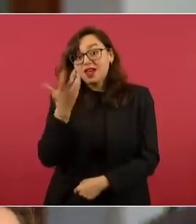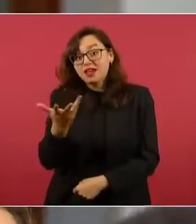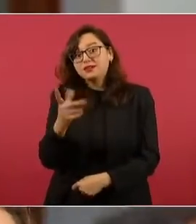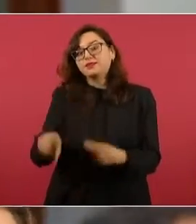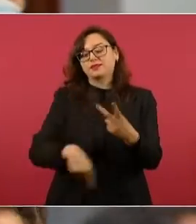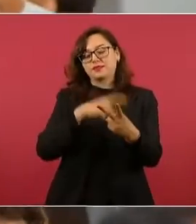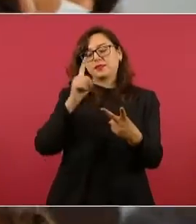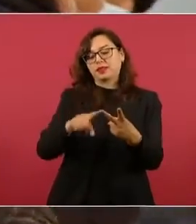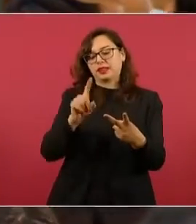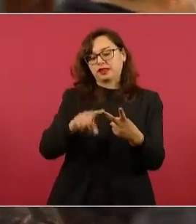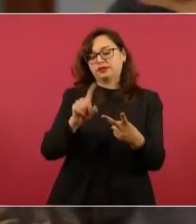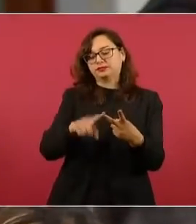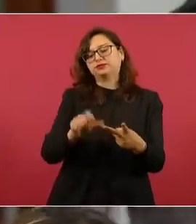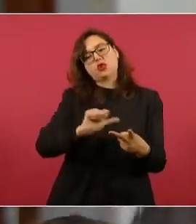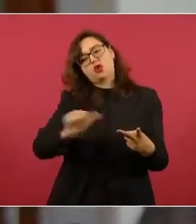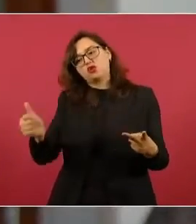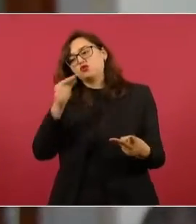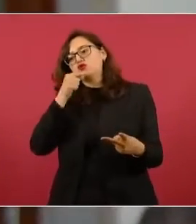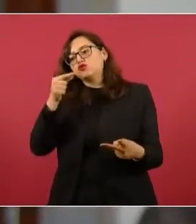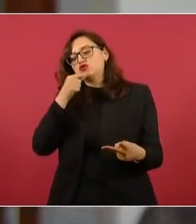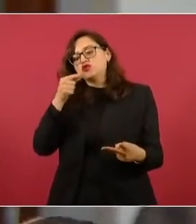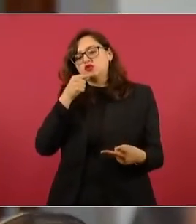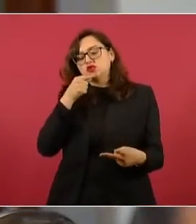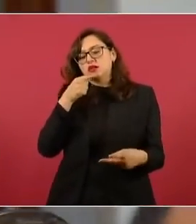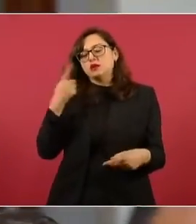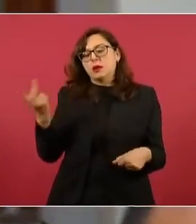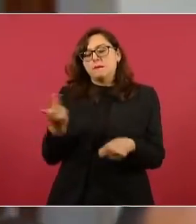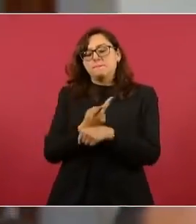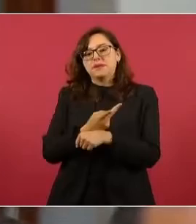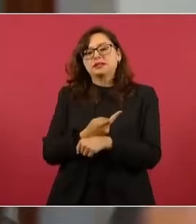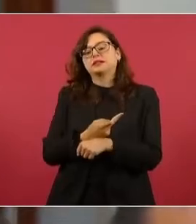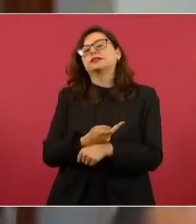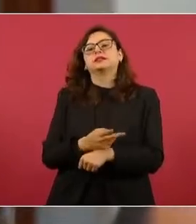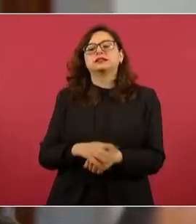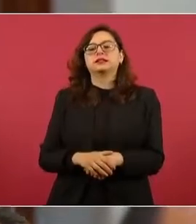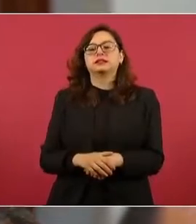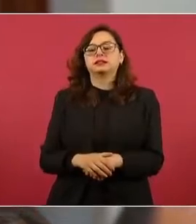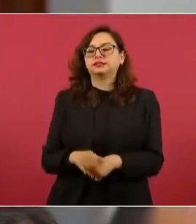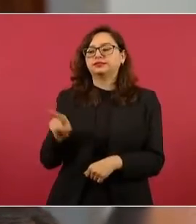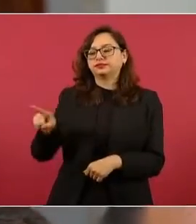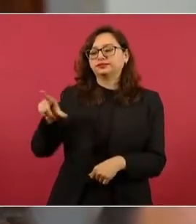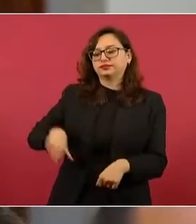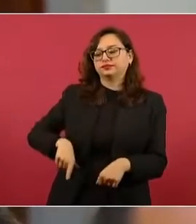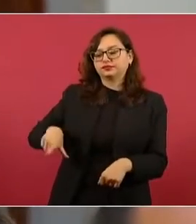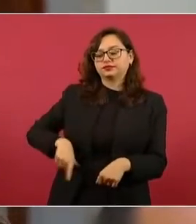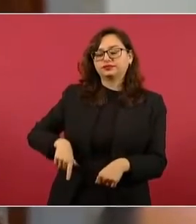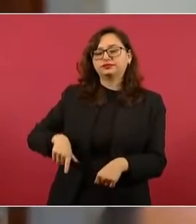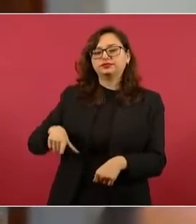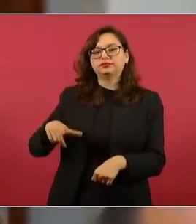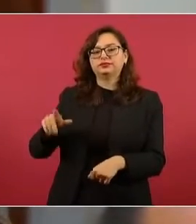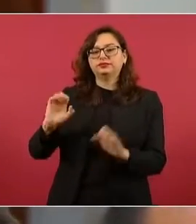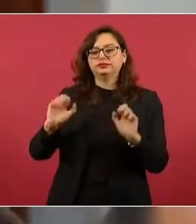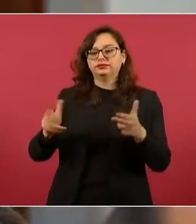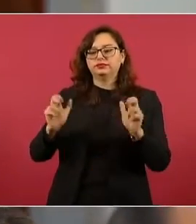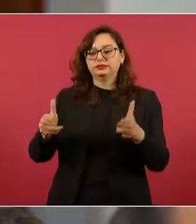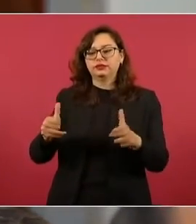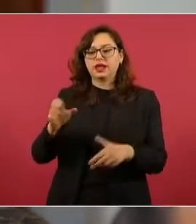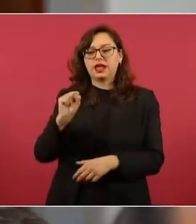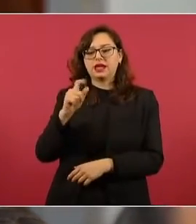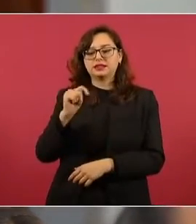nacional muy bueno. Cuando Esteban Moctezuma llega a la Secretaría de Educación